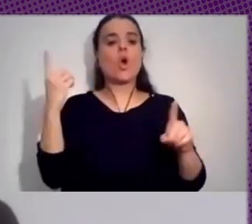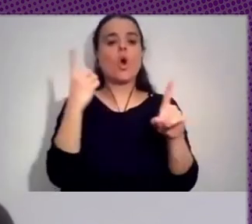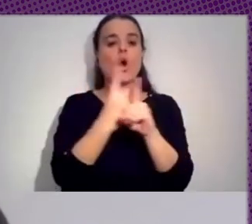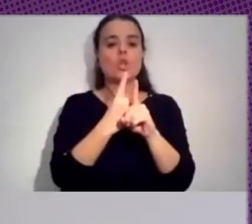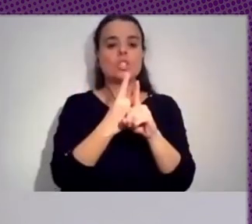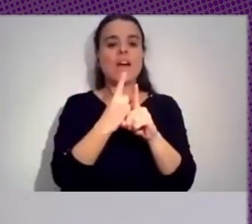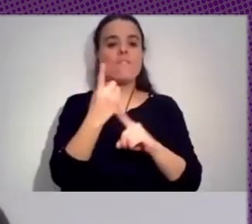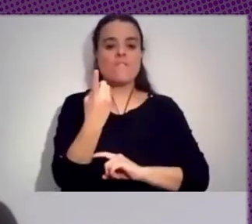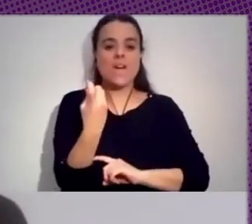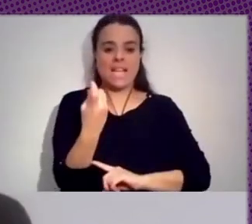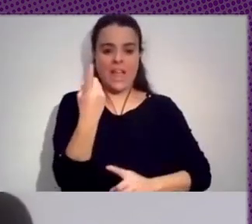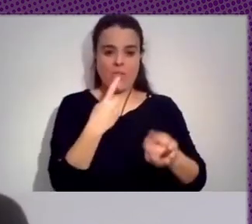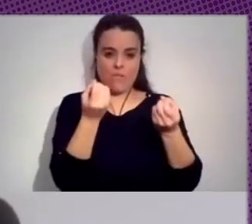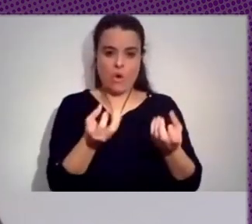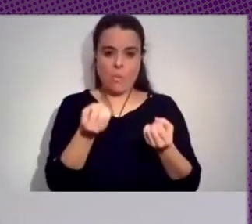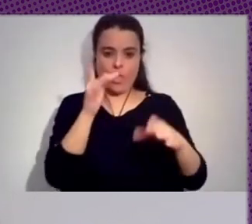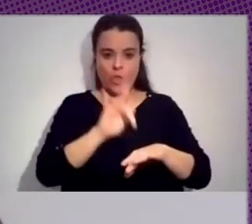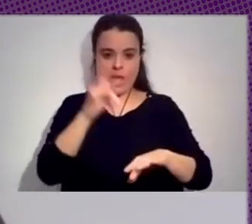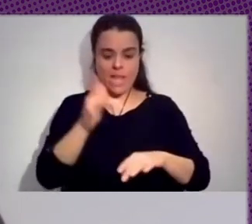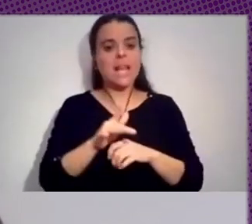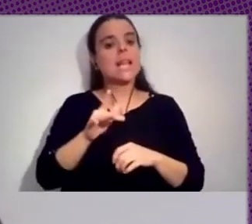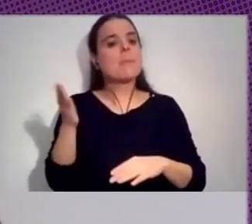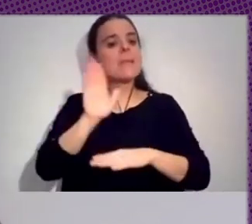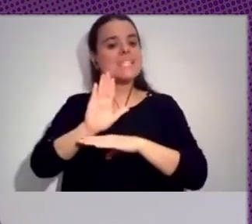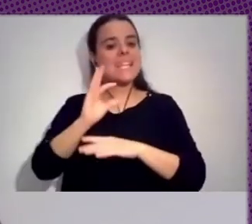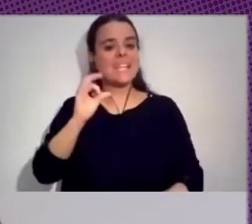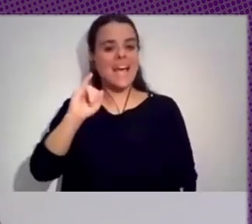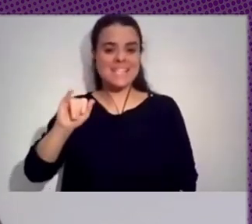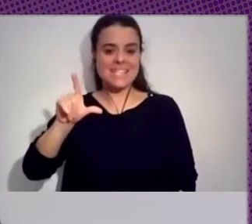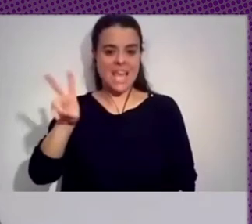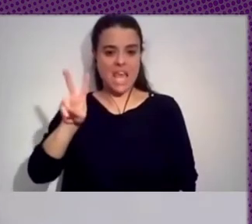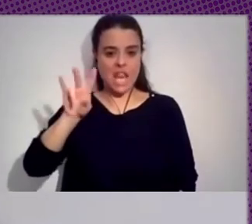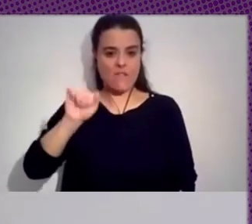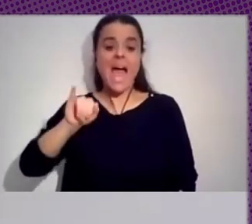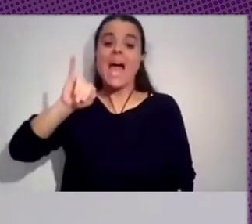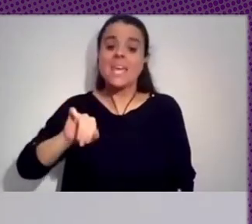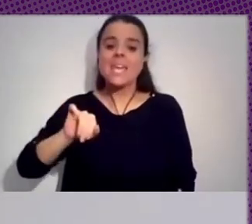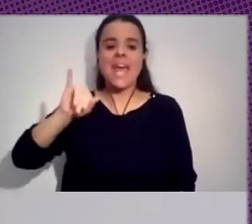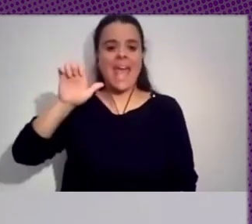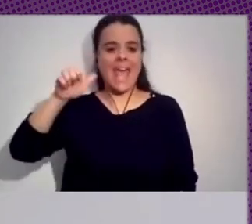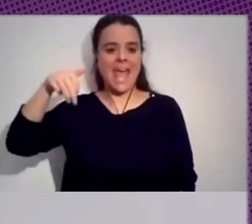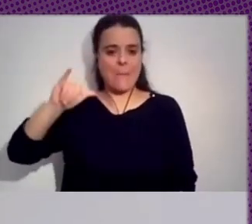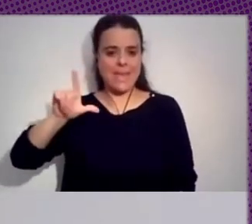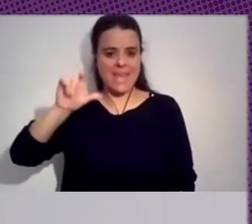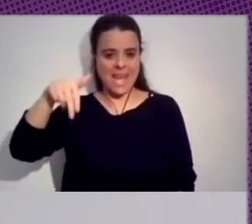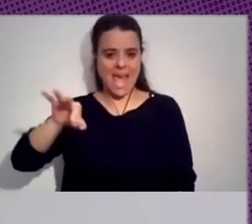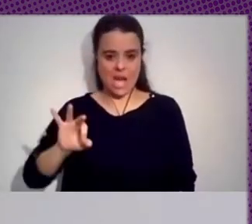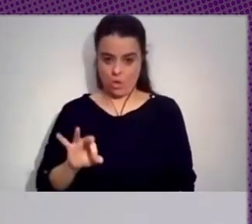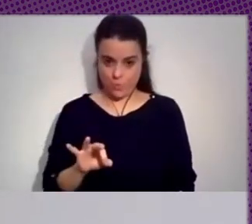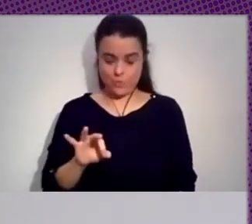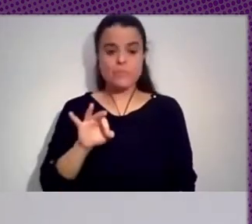presentarán Silvia Plugisi y Emiliano Ortiz. Entonces, bueno, vamos a empezar por quizás una de